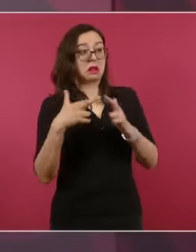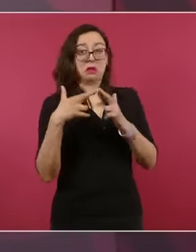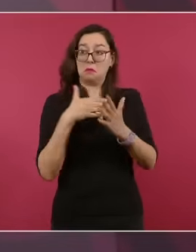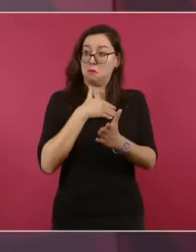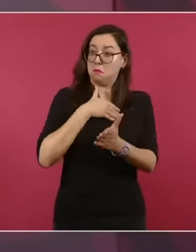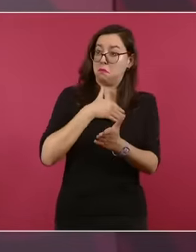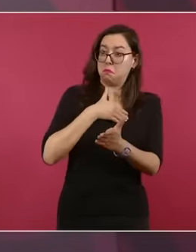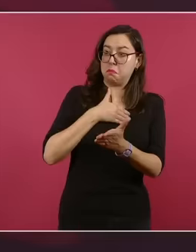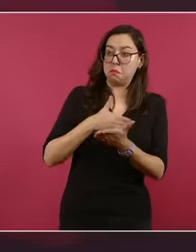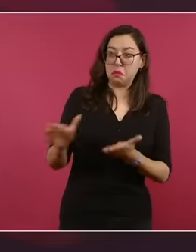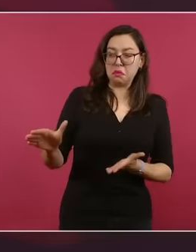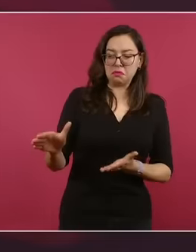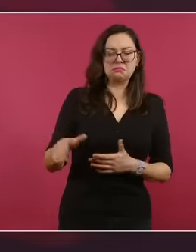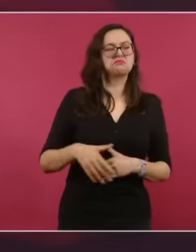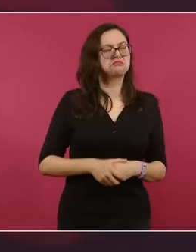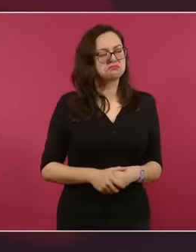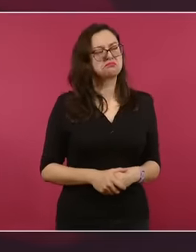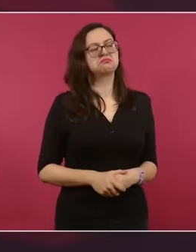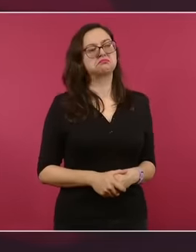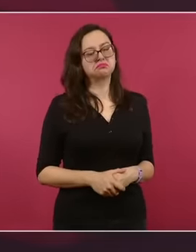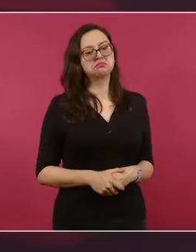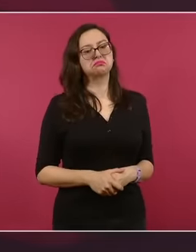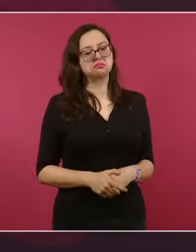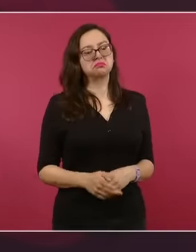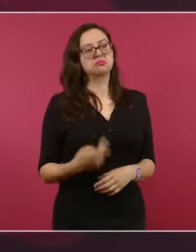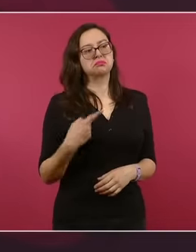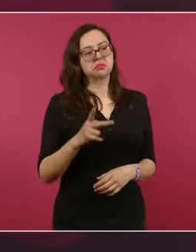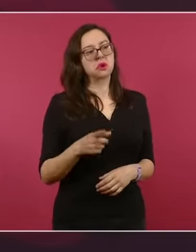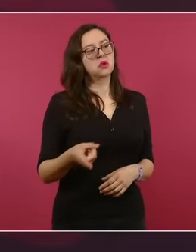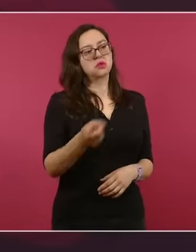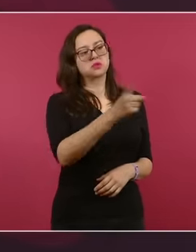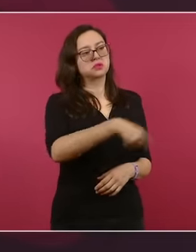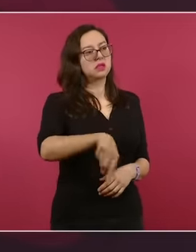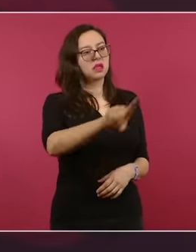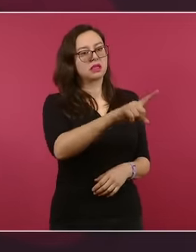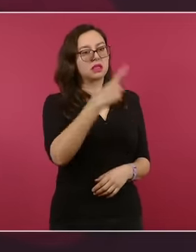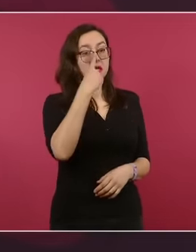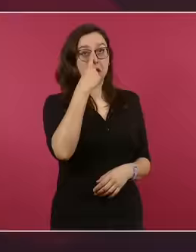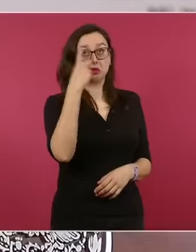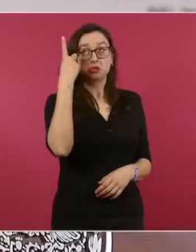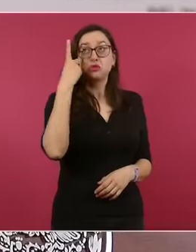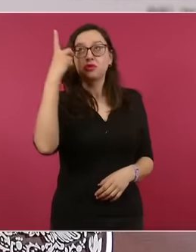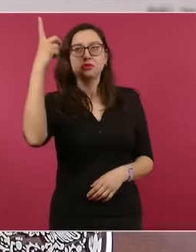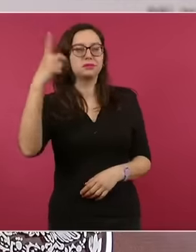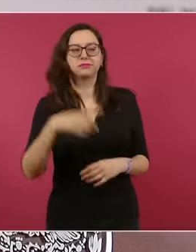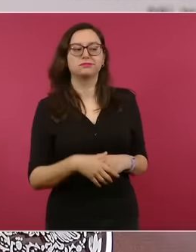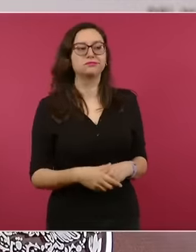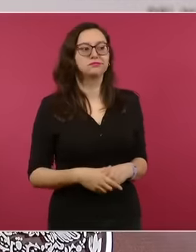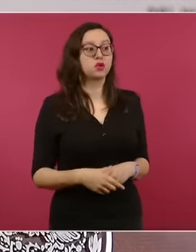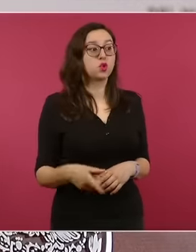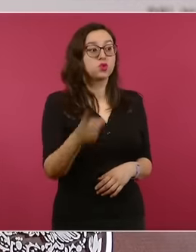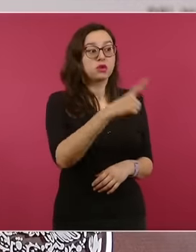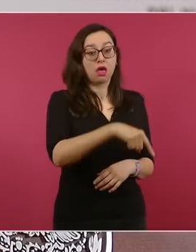lo único que les interesaba era el dinero, que su dios era el dinero.